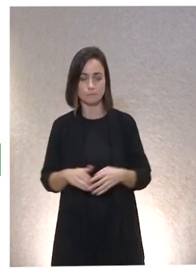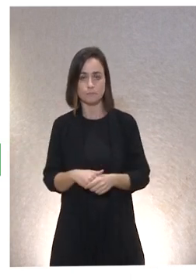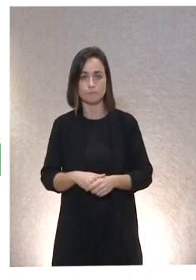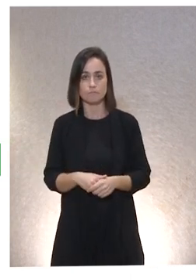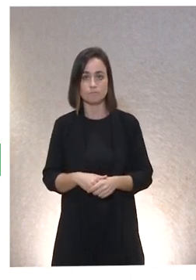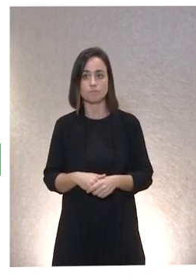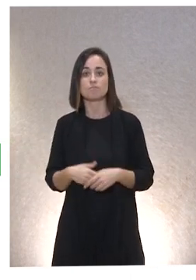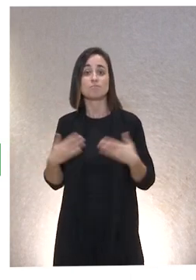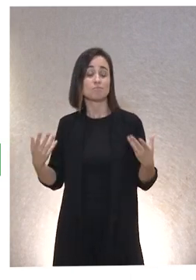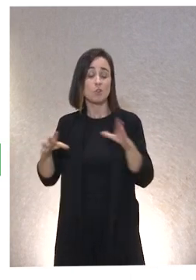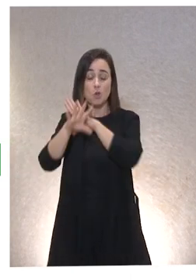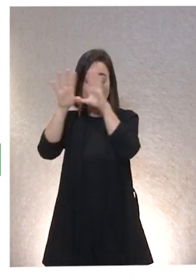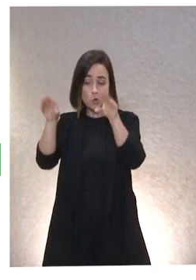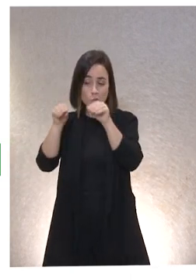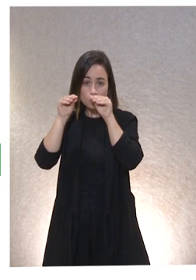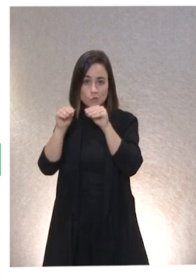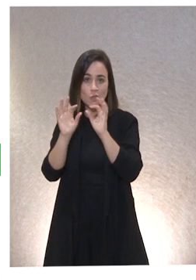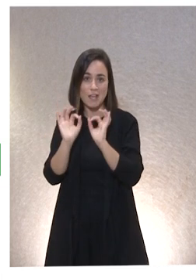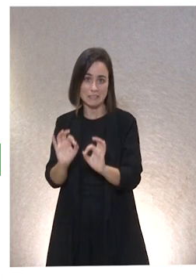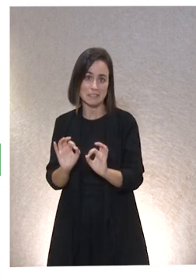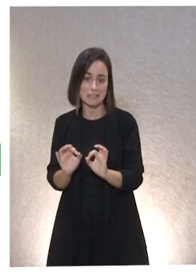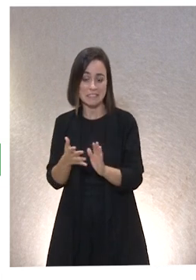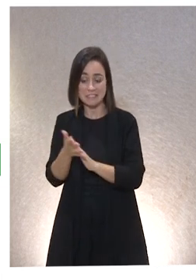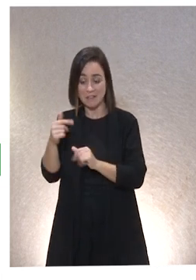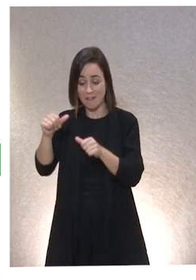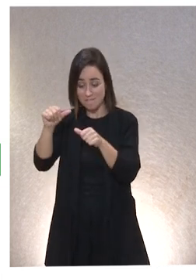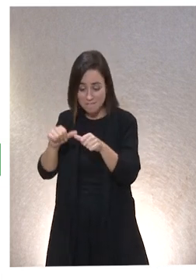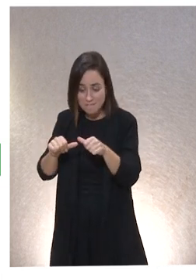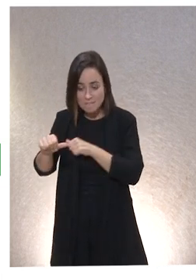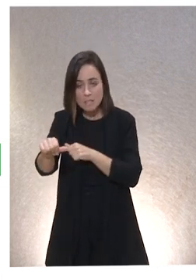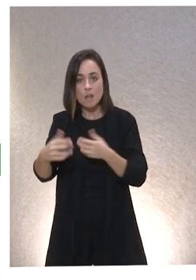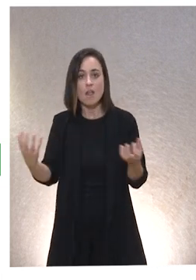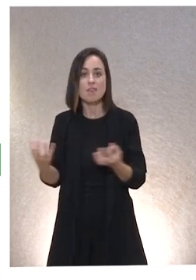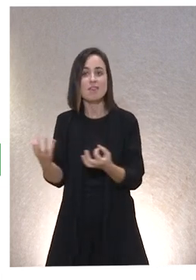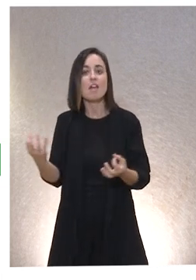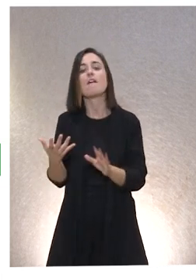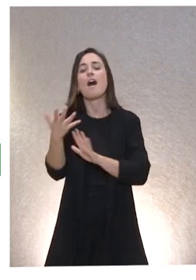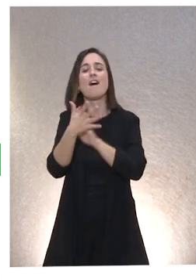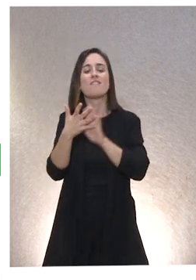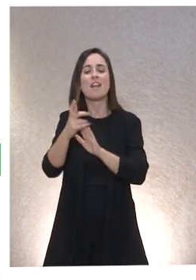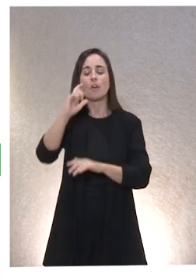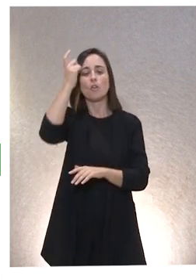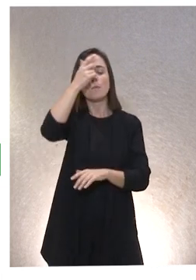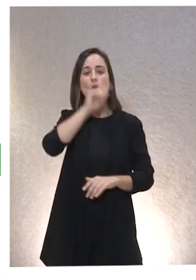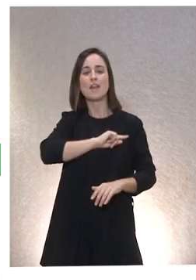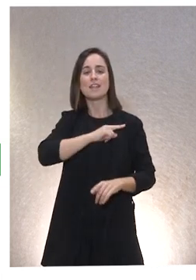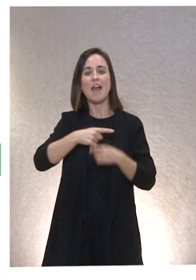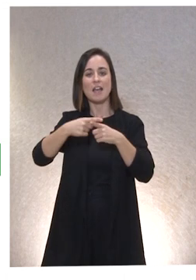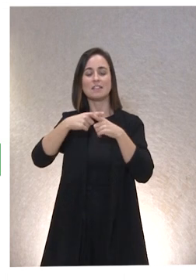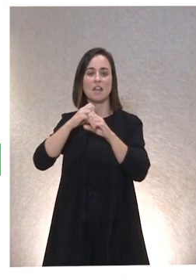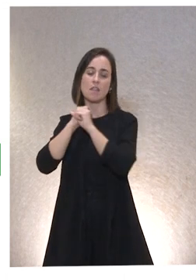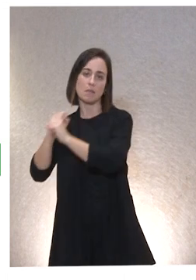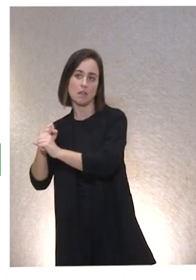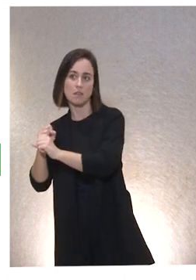aquí llegamos a la conclusión. A partir de aquí, ¿qué es lo que vamos planteándonos? La ética de la interdependencia. Es decir, tenemos